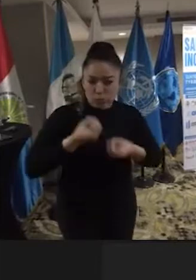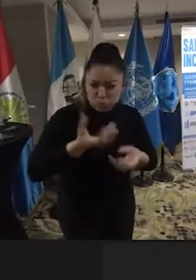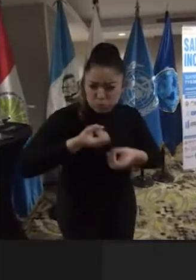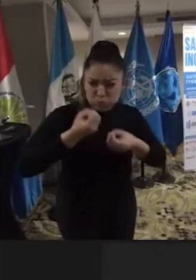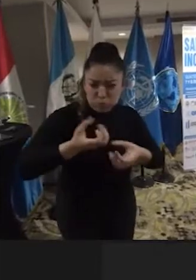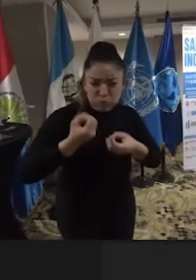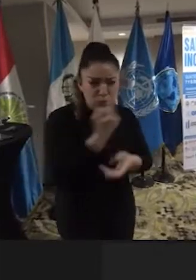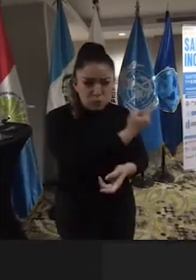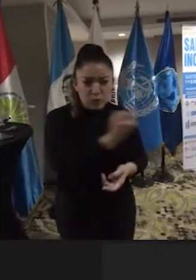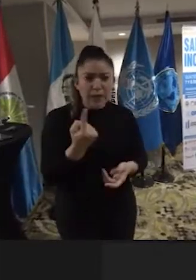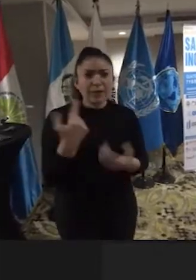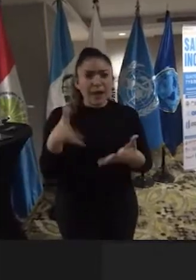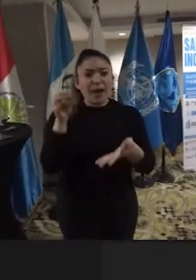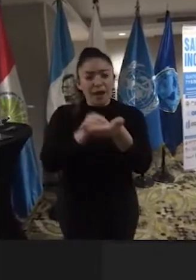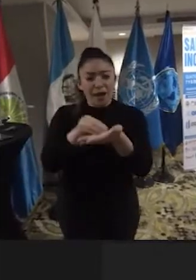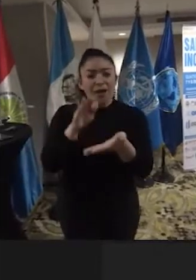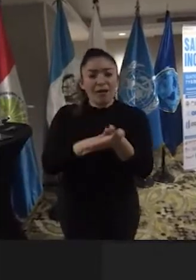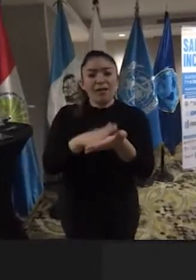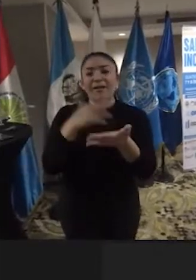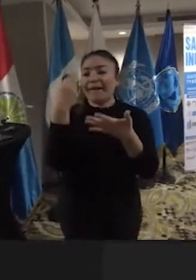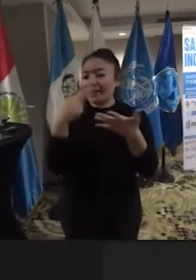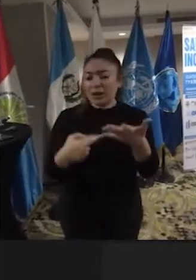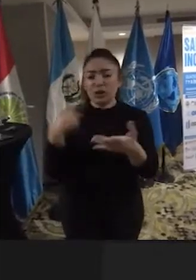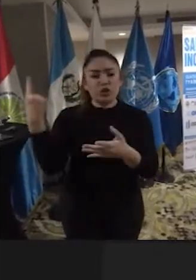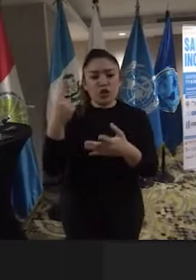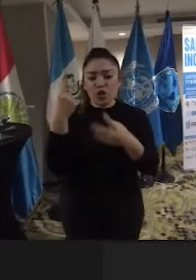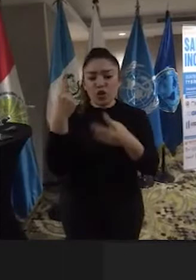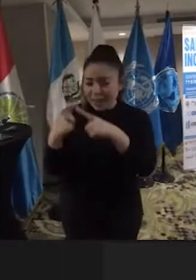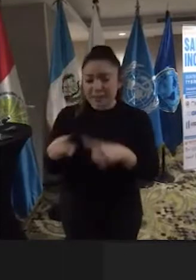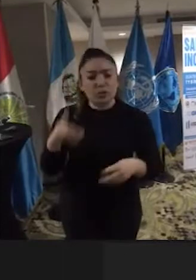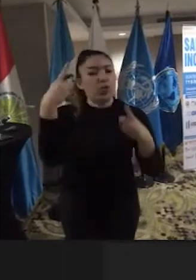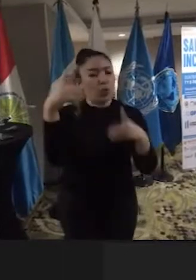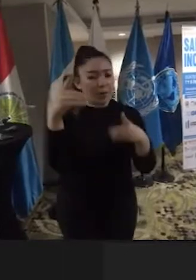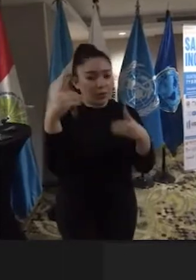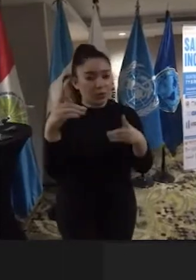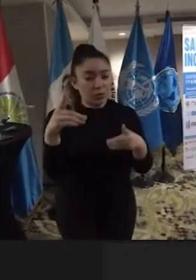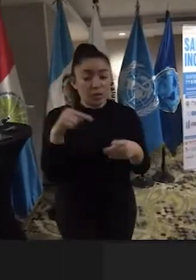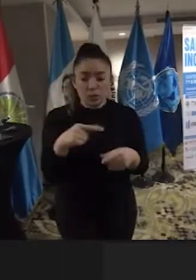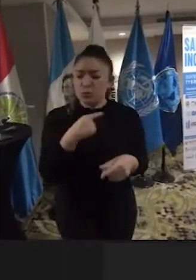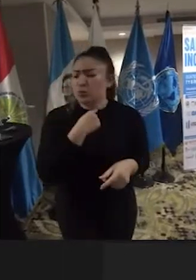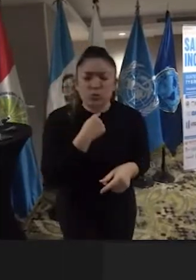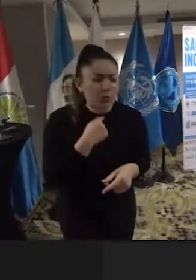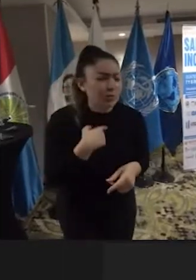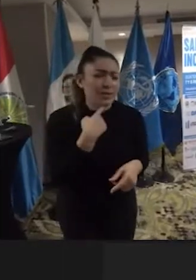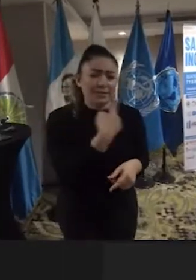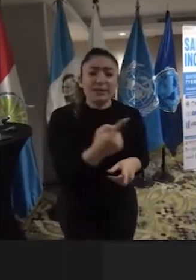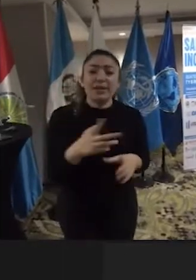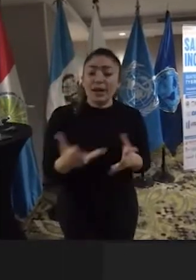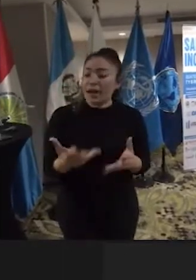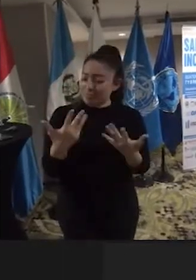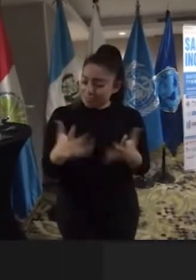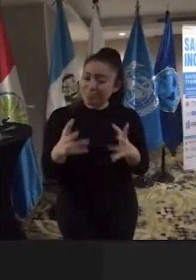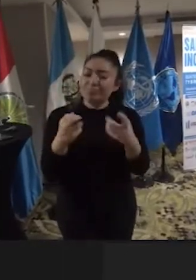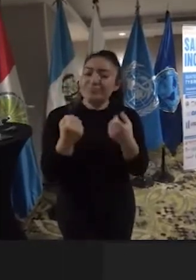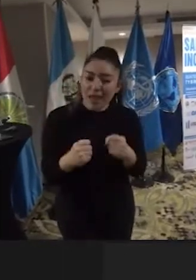quedado registrados en los distintos documentos y es un gusto decir que se está